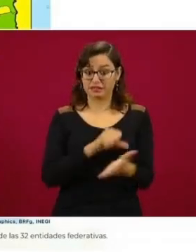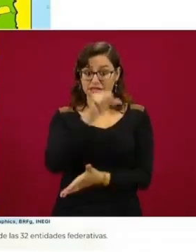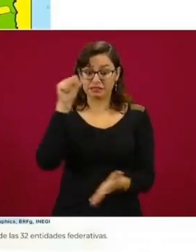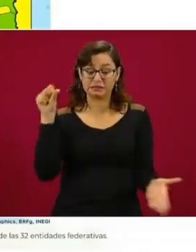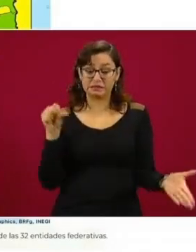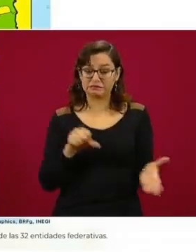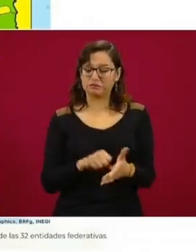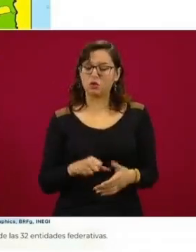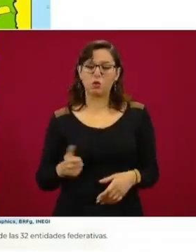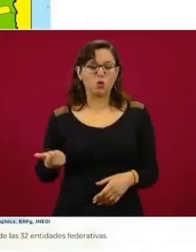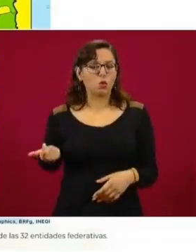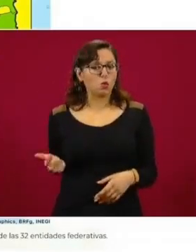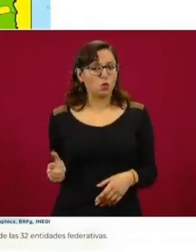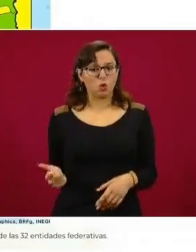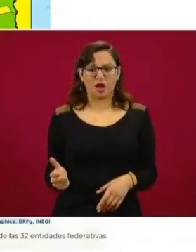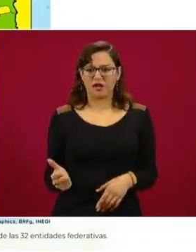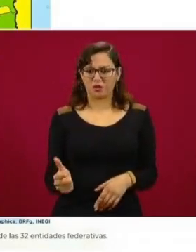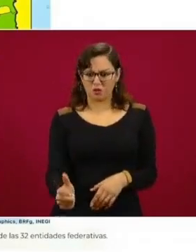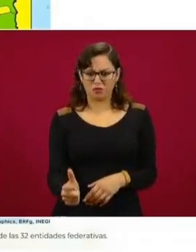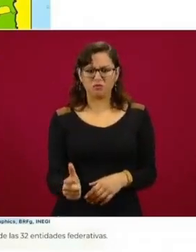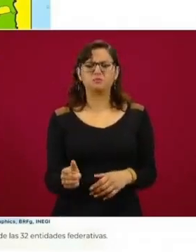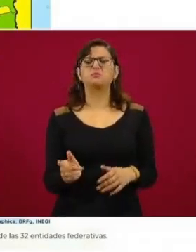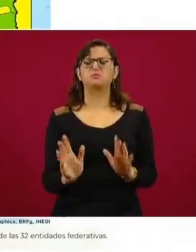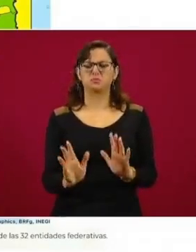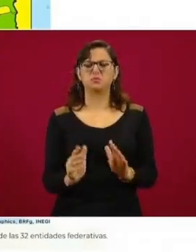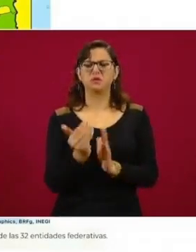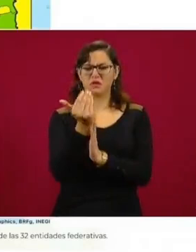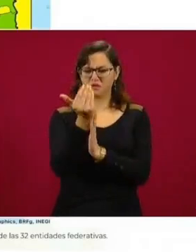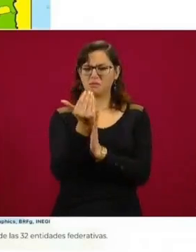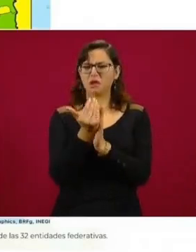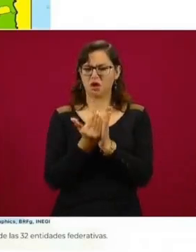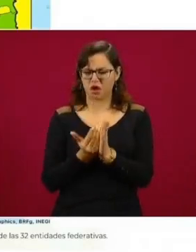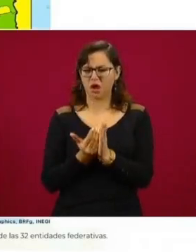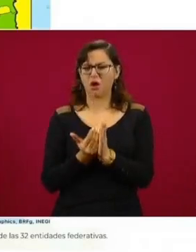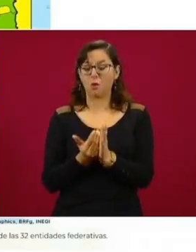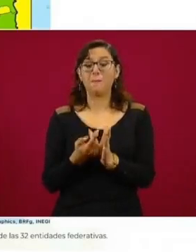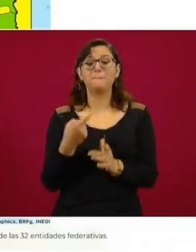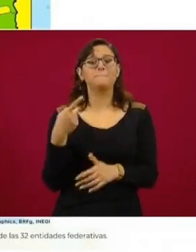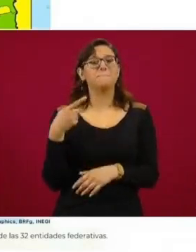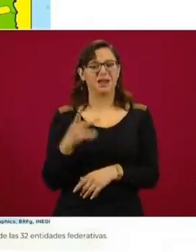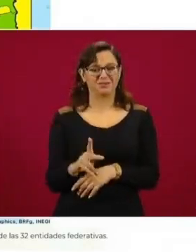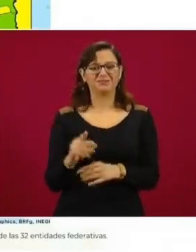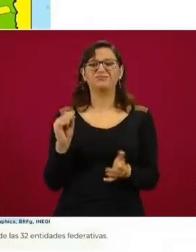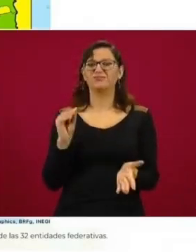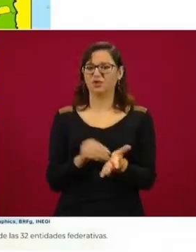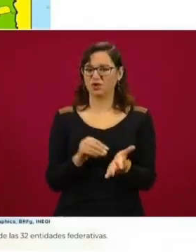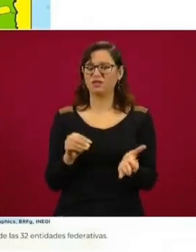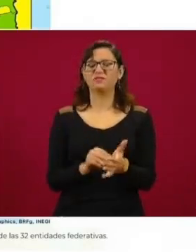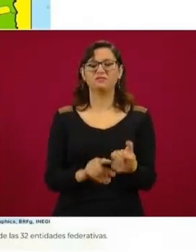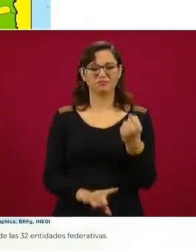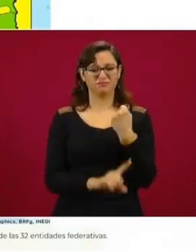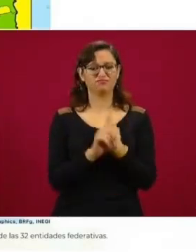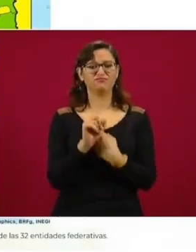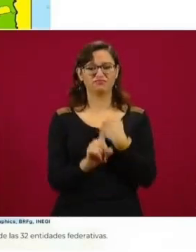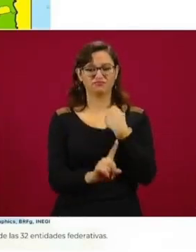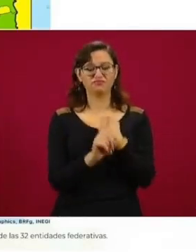Guanajuato, aún cuando ha bajado, ahorita les informaré, sigue siendo un motivo de preocupación.